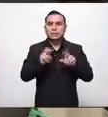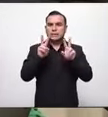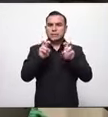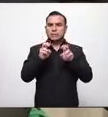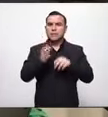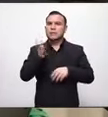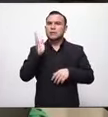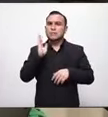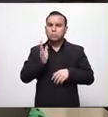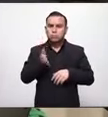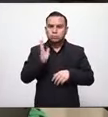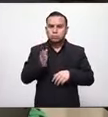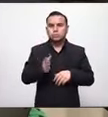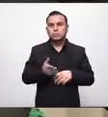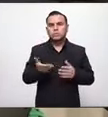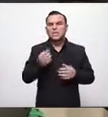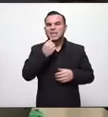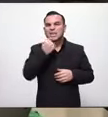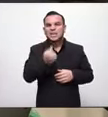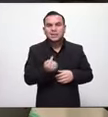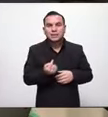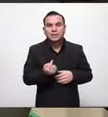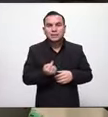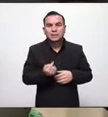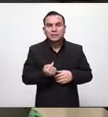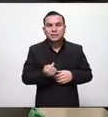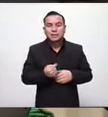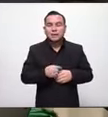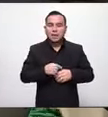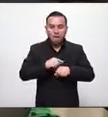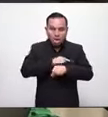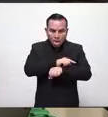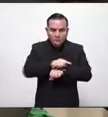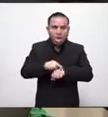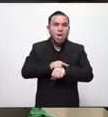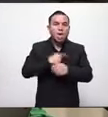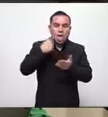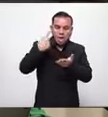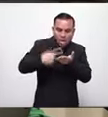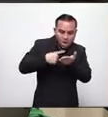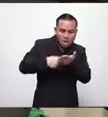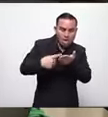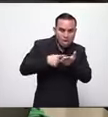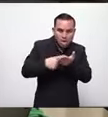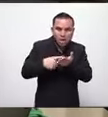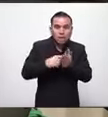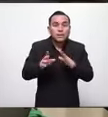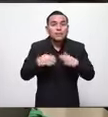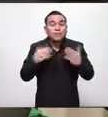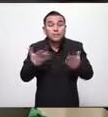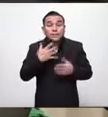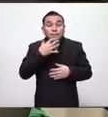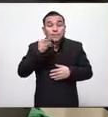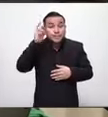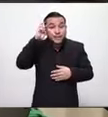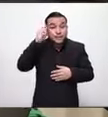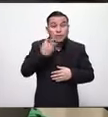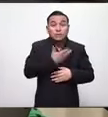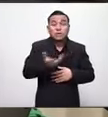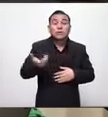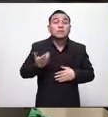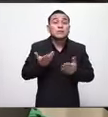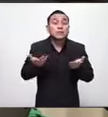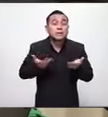que ha tomado bastante tiempo de nuestra conversación y en donde percibimos